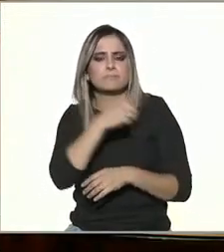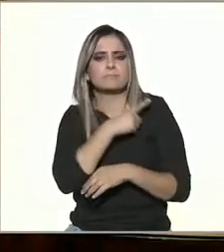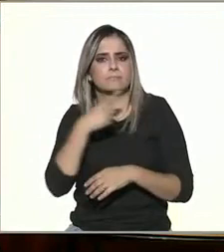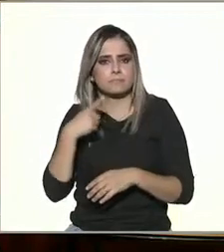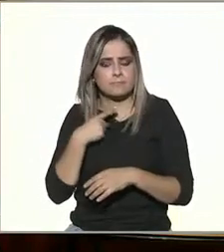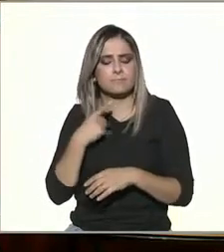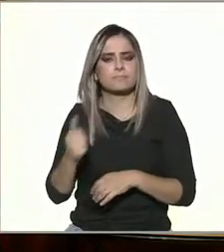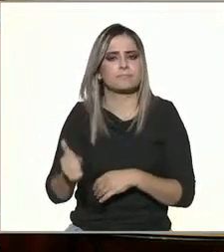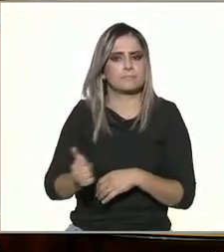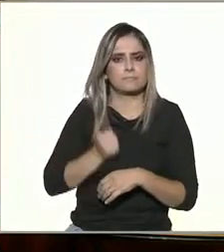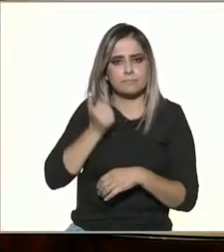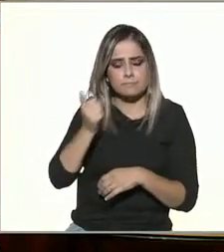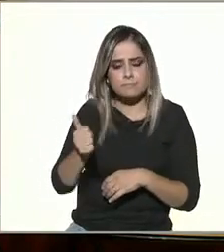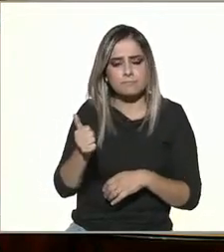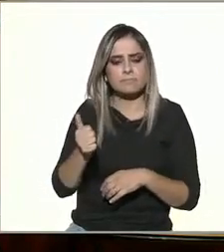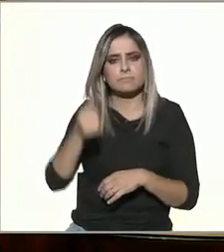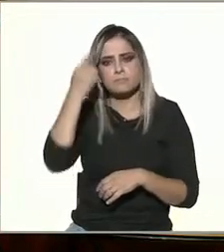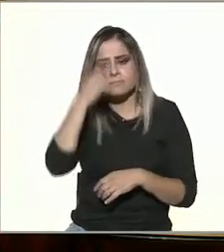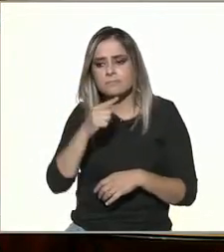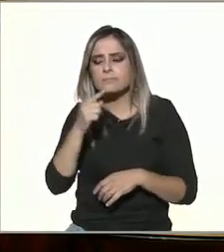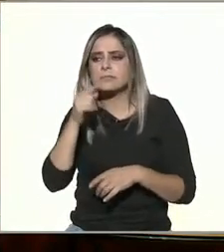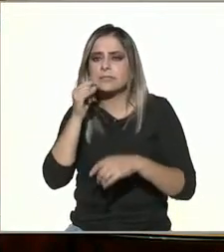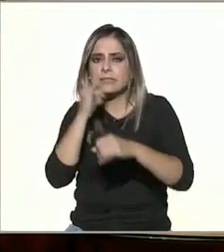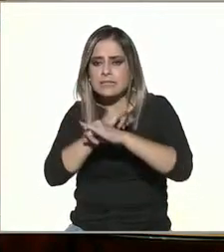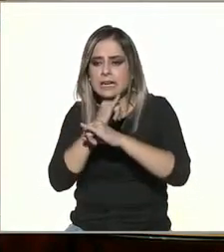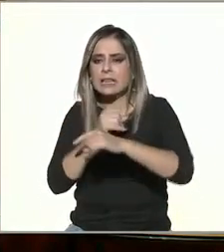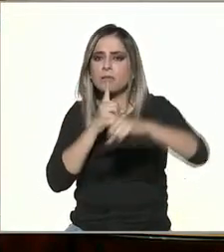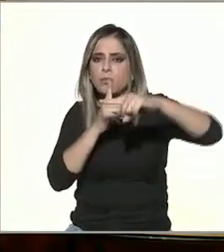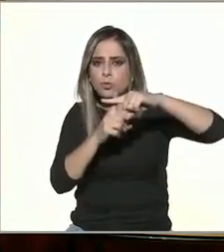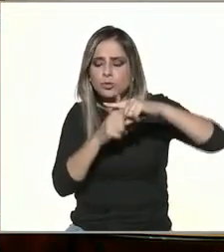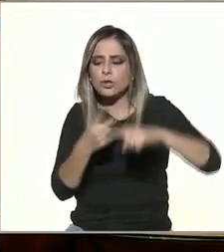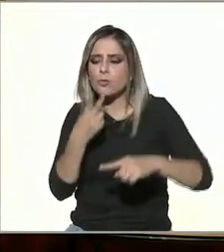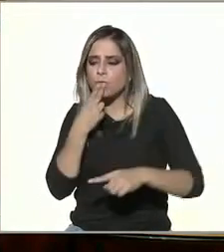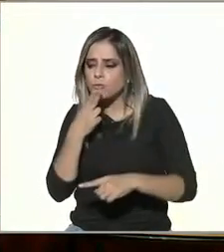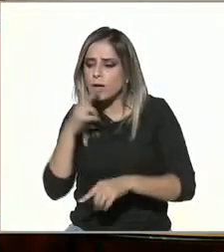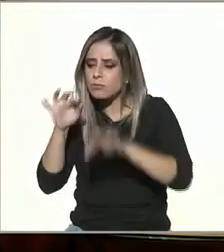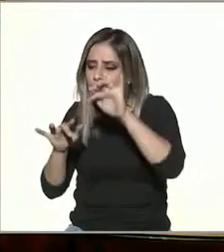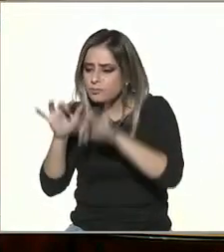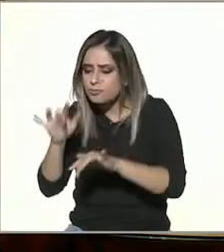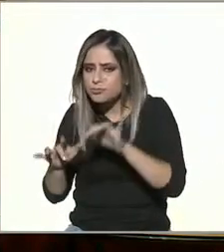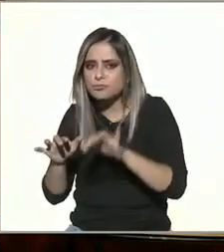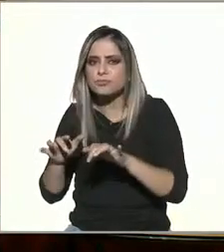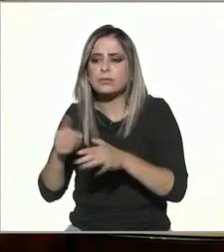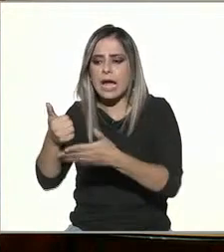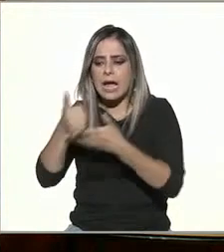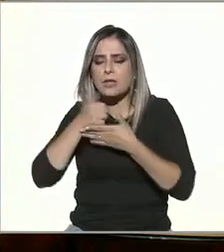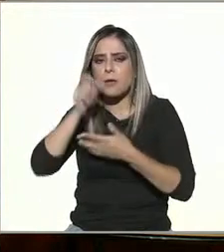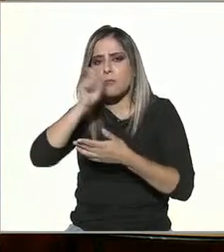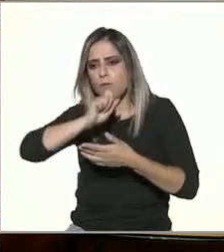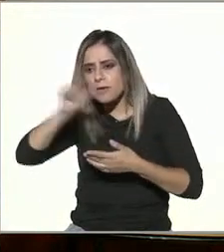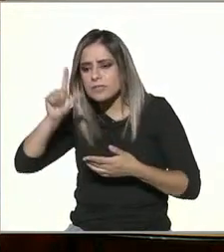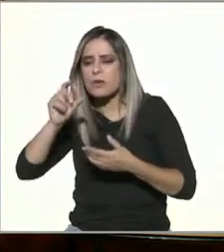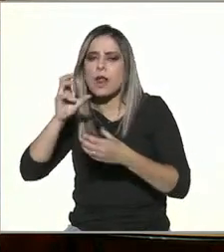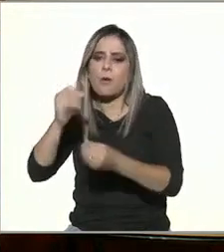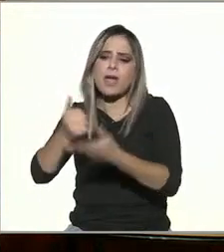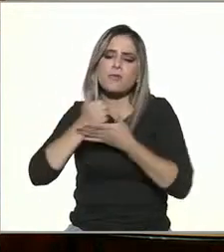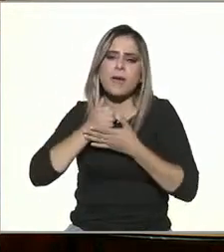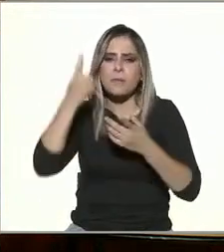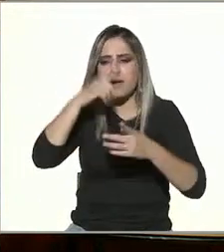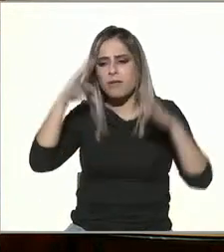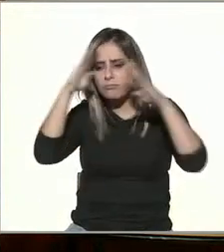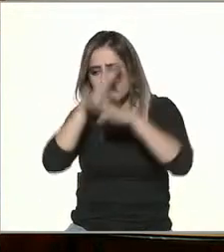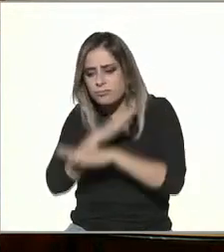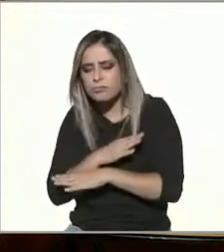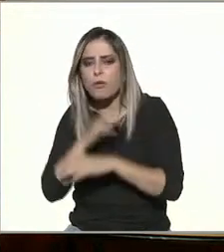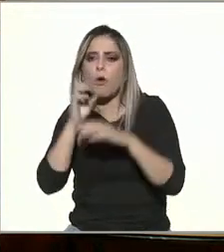que aprovechen para justamente sacar lo mejor de esta herramienta nos puede ayudar a nivel profesional pero a nivel personal también en todos sus